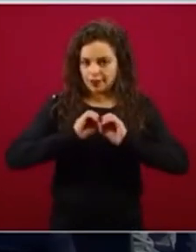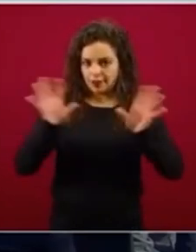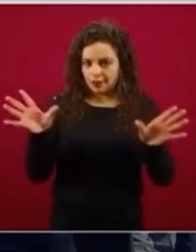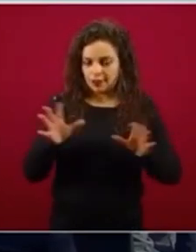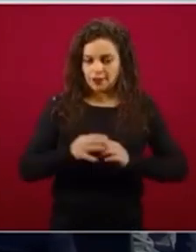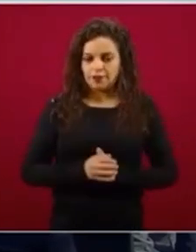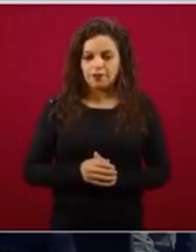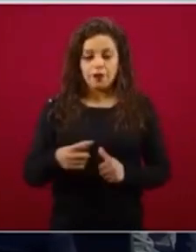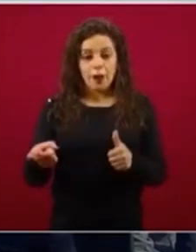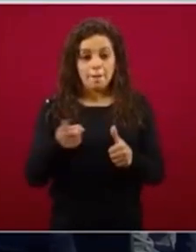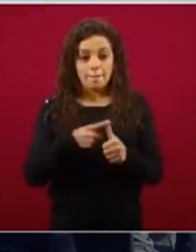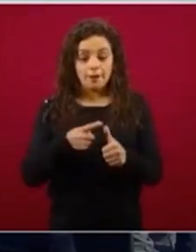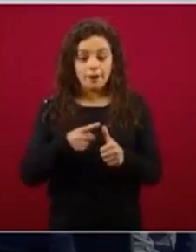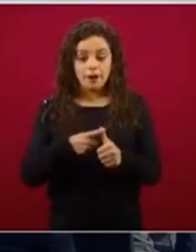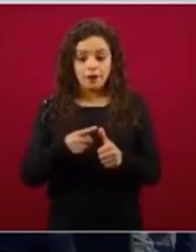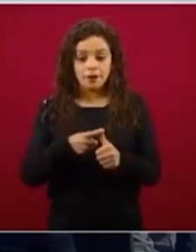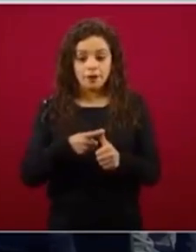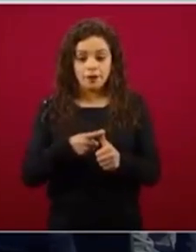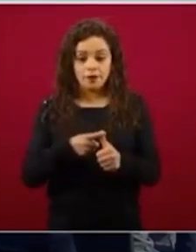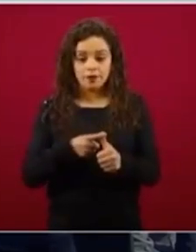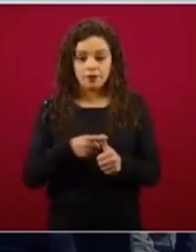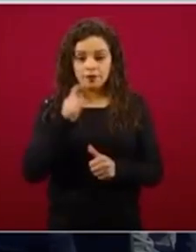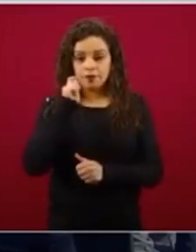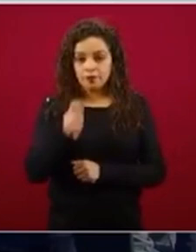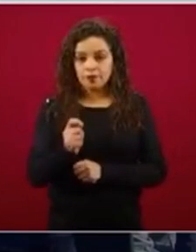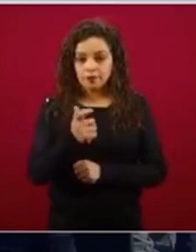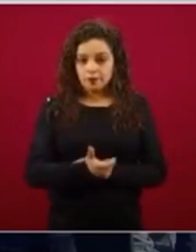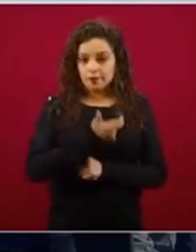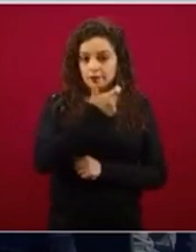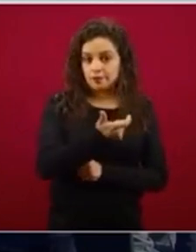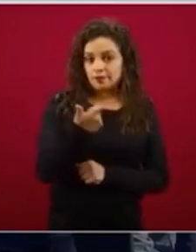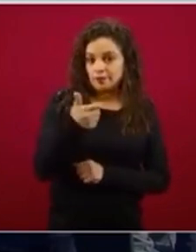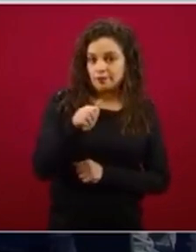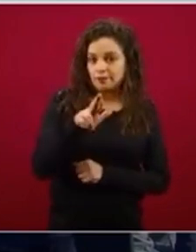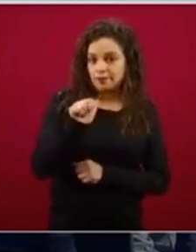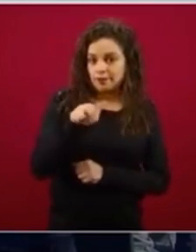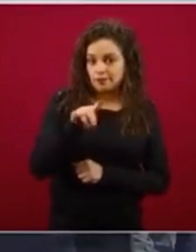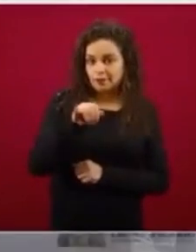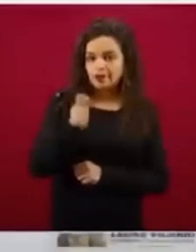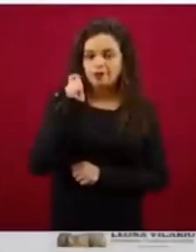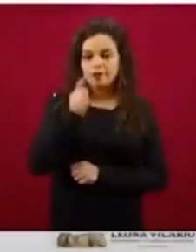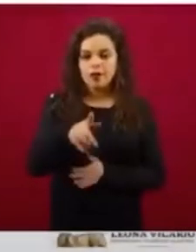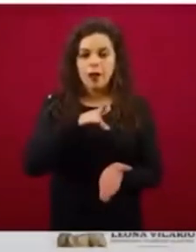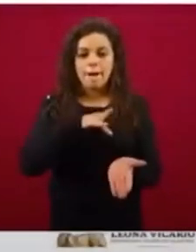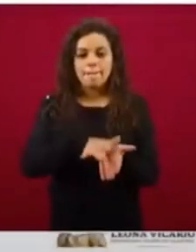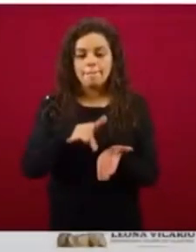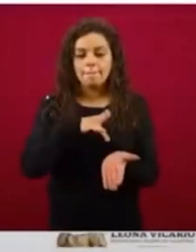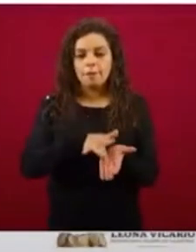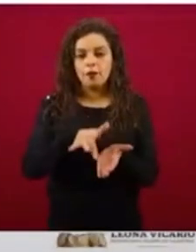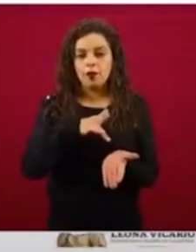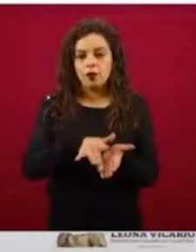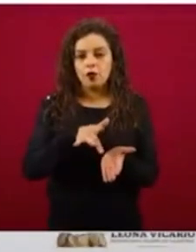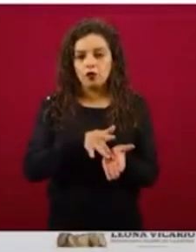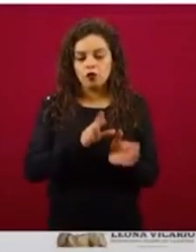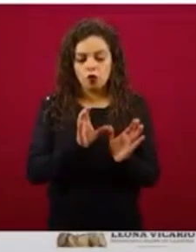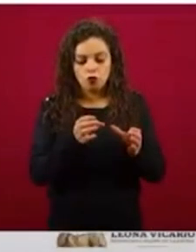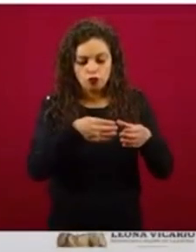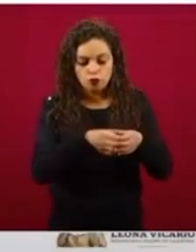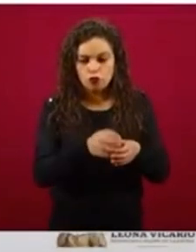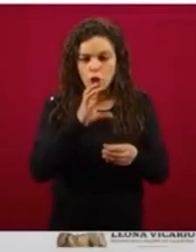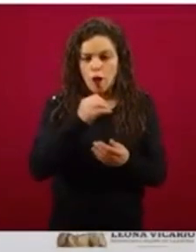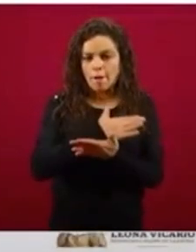segmento de precios de garantía es de apoyo a pequeños y medianos productores. Se